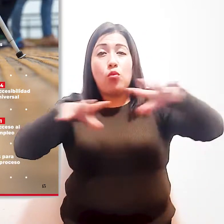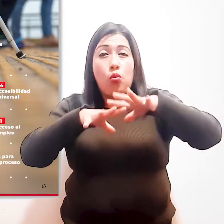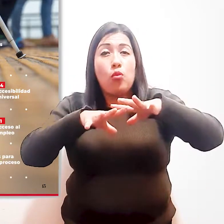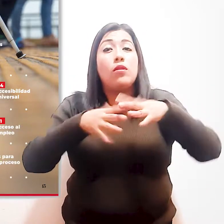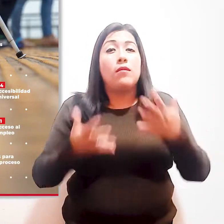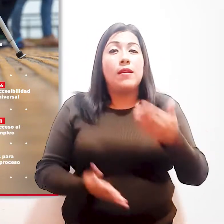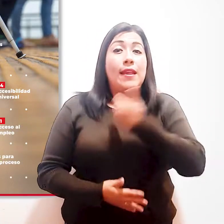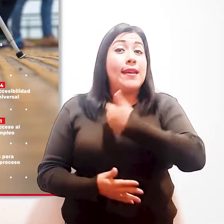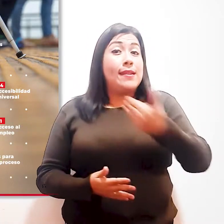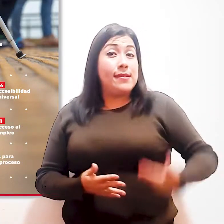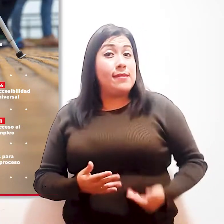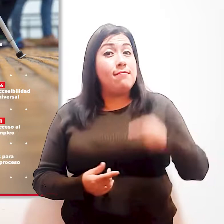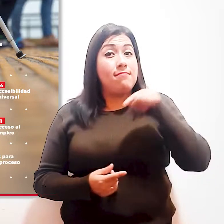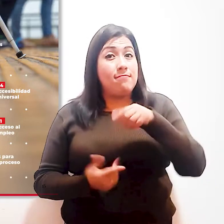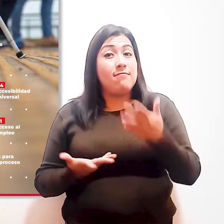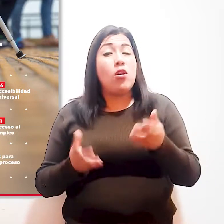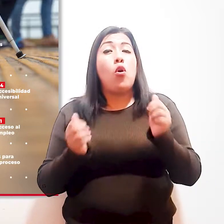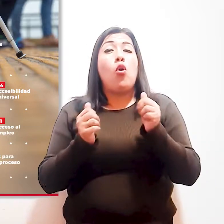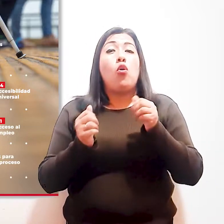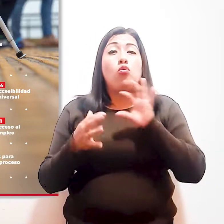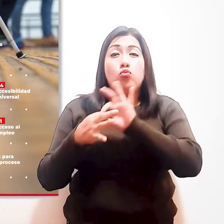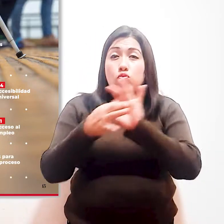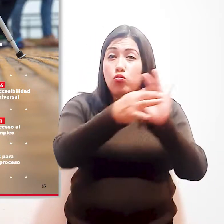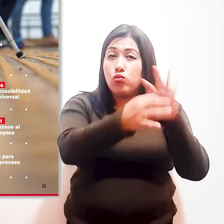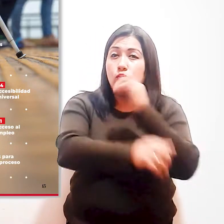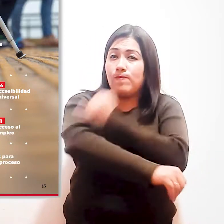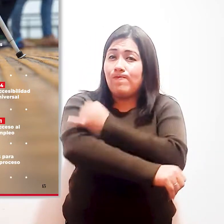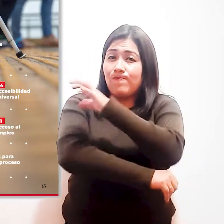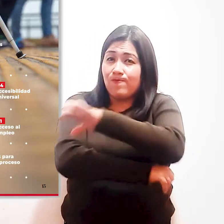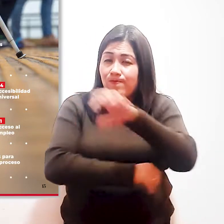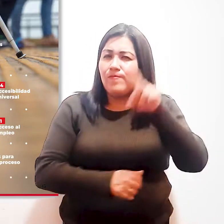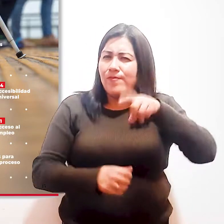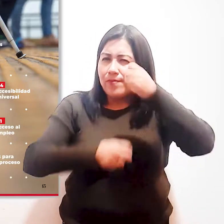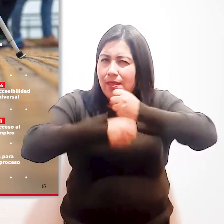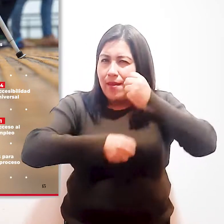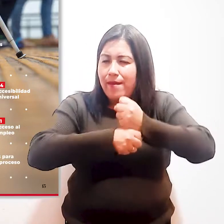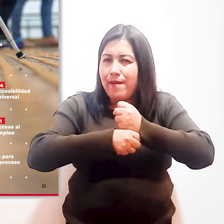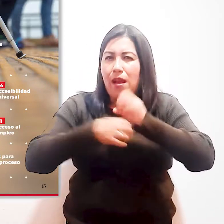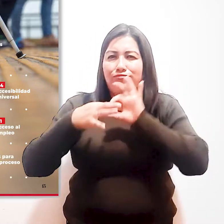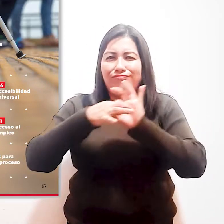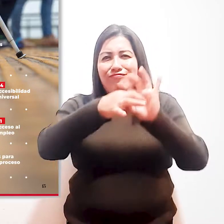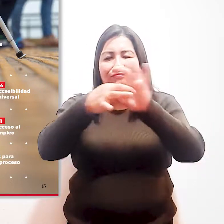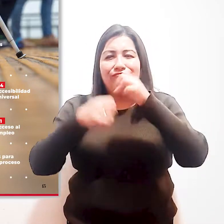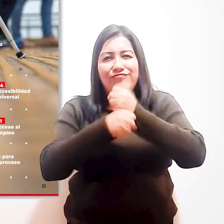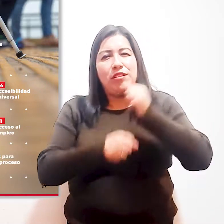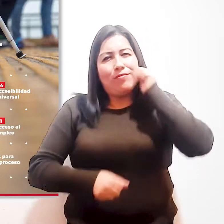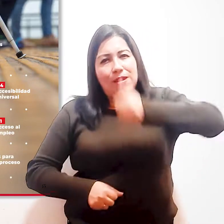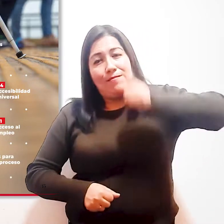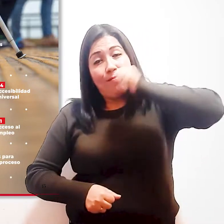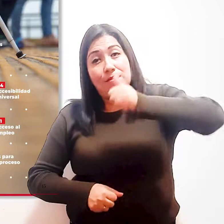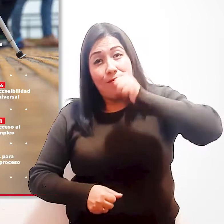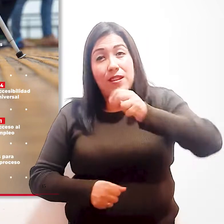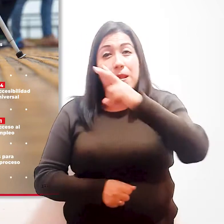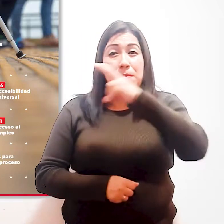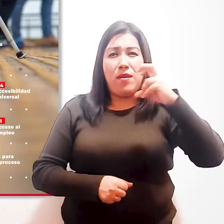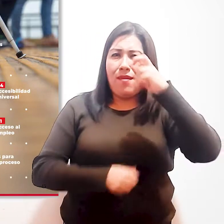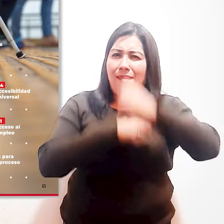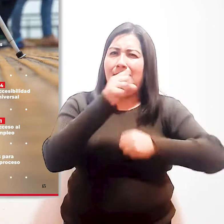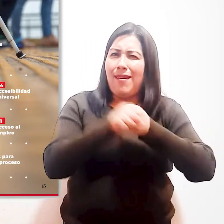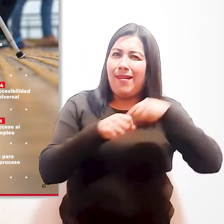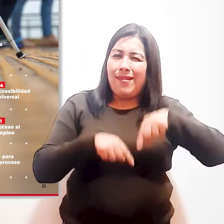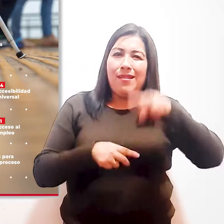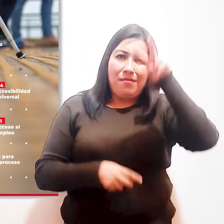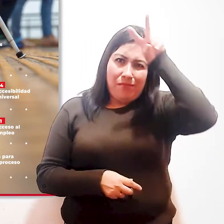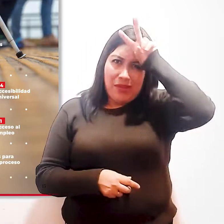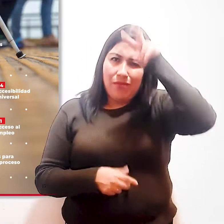El Estado, a través de sus entidades especializadas, trabaja día a día para que el Perú del Bicentenario sea un país donde